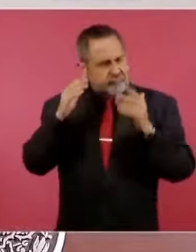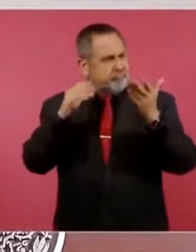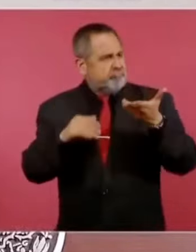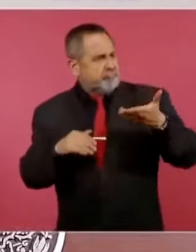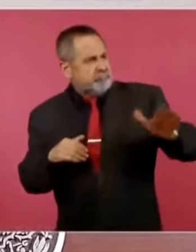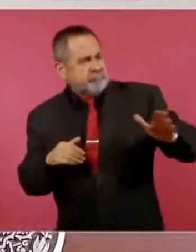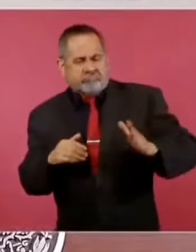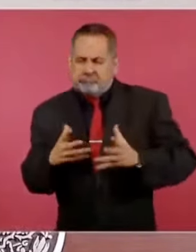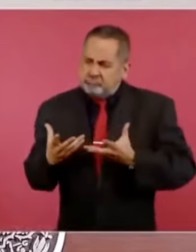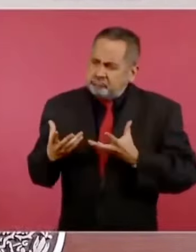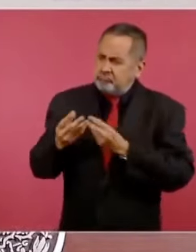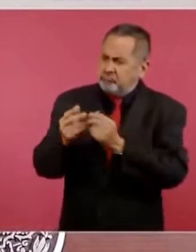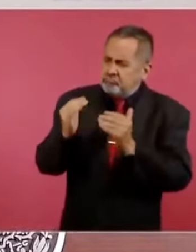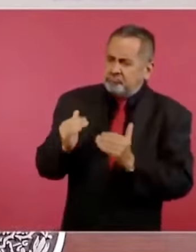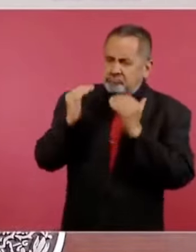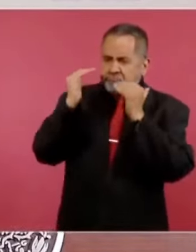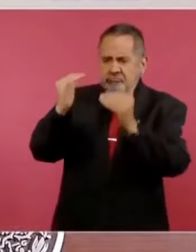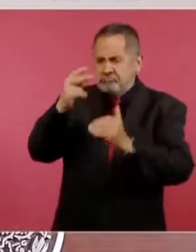nacional.